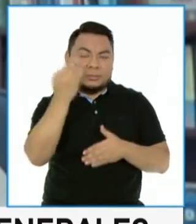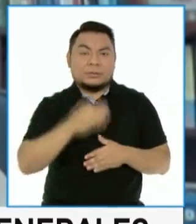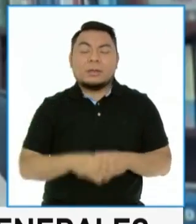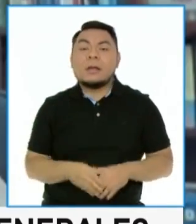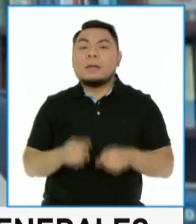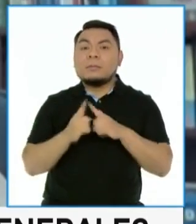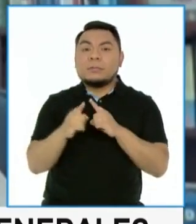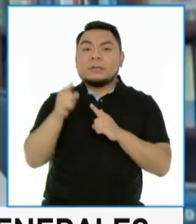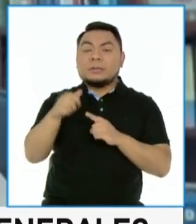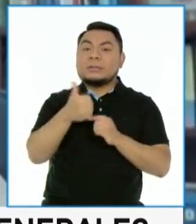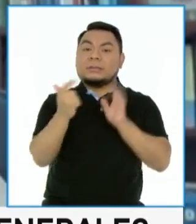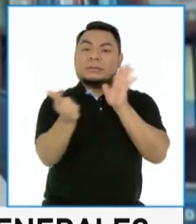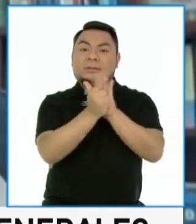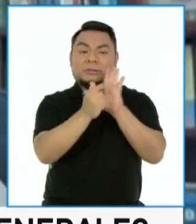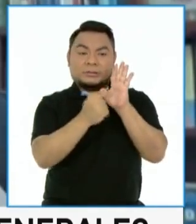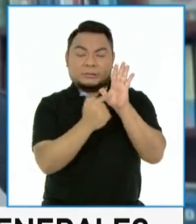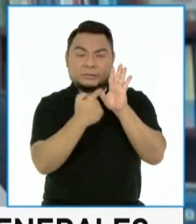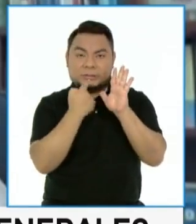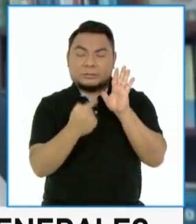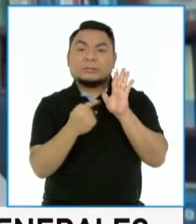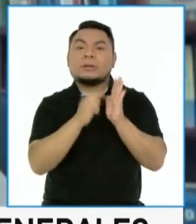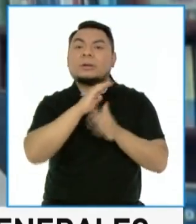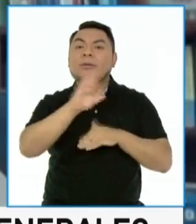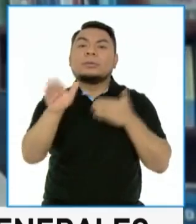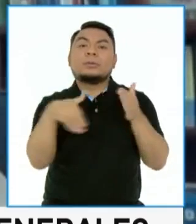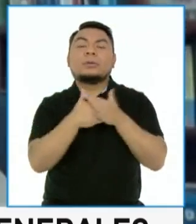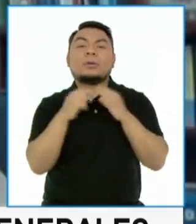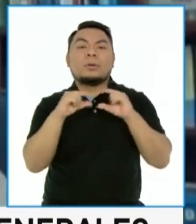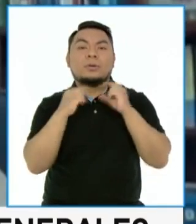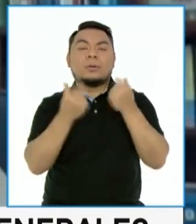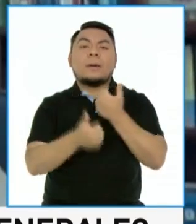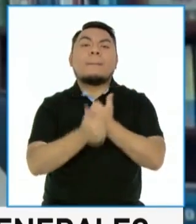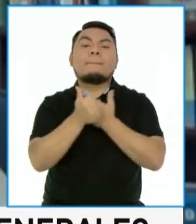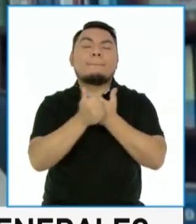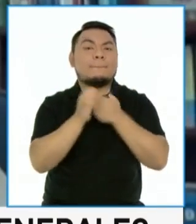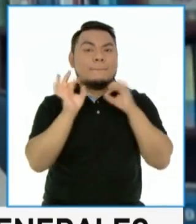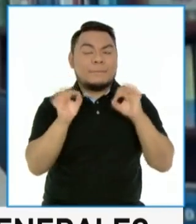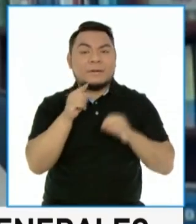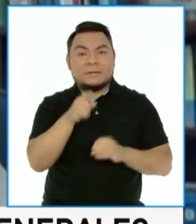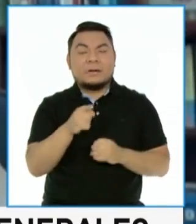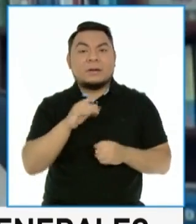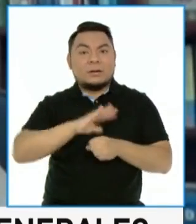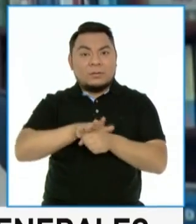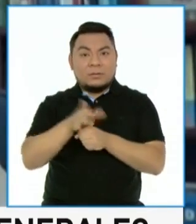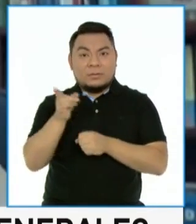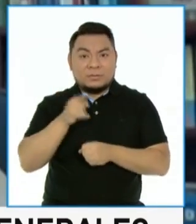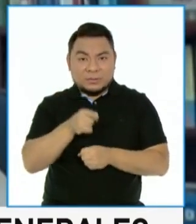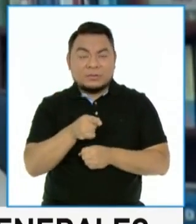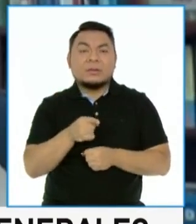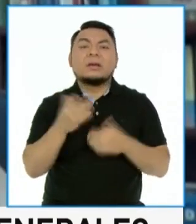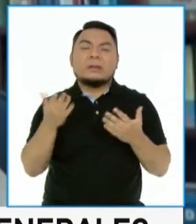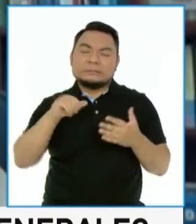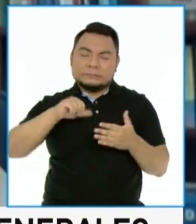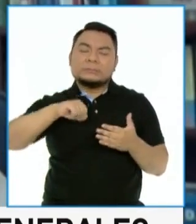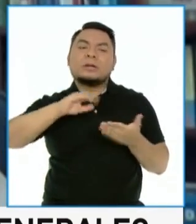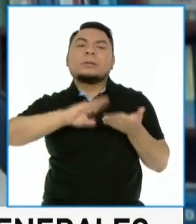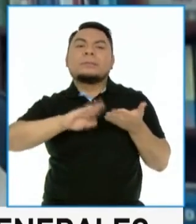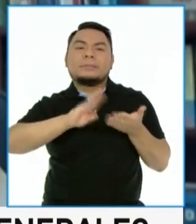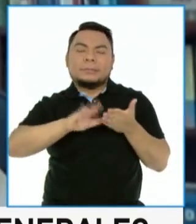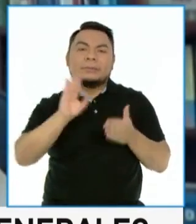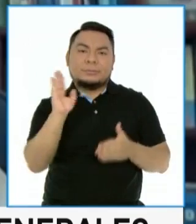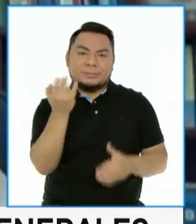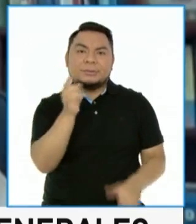especial salió una ley en la que decía que todo grupo de riesgo a la COVID sería dispensado o